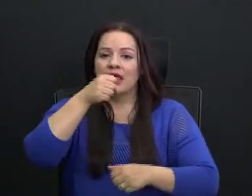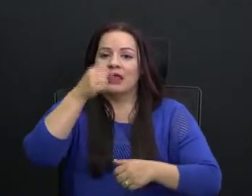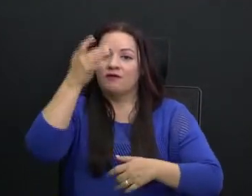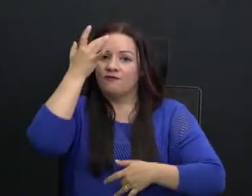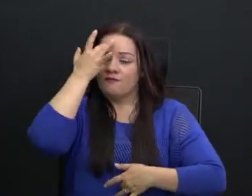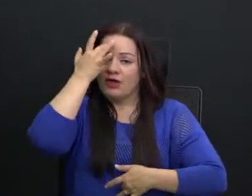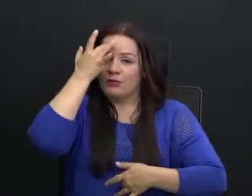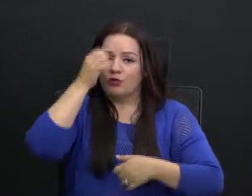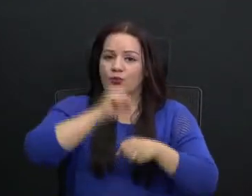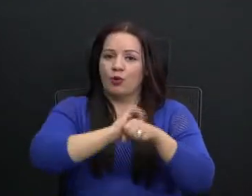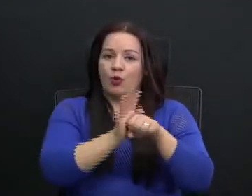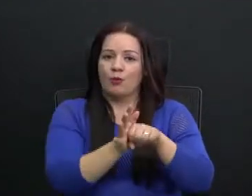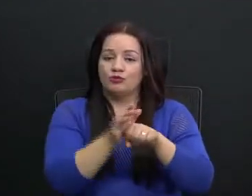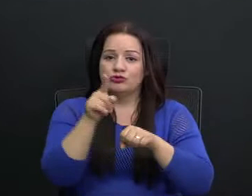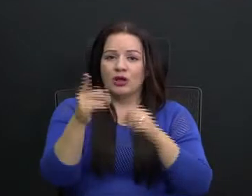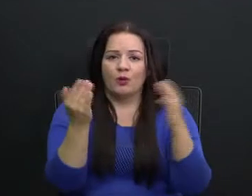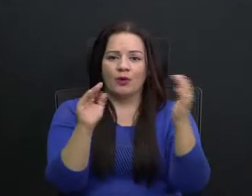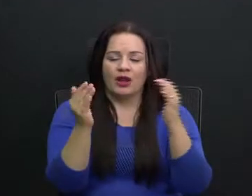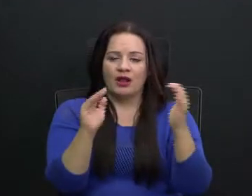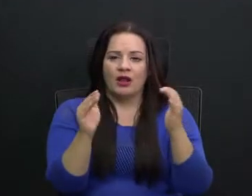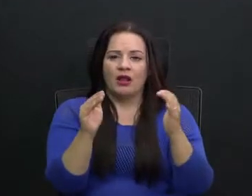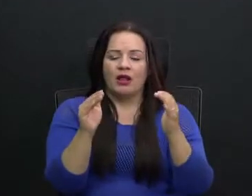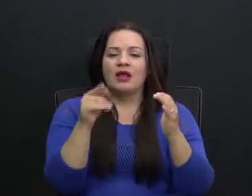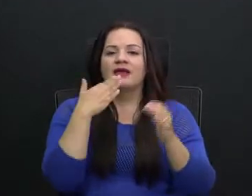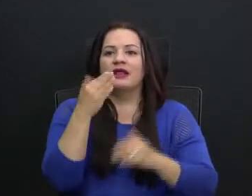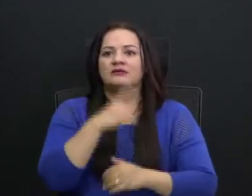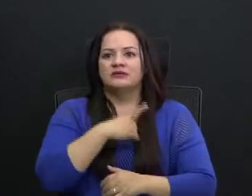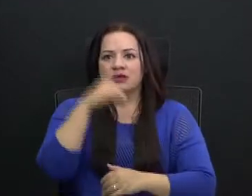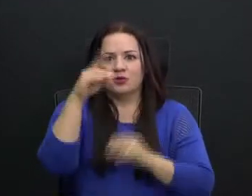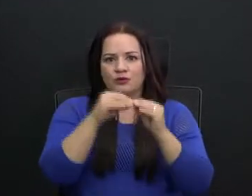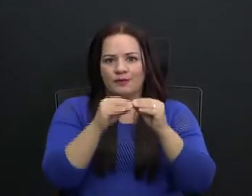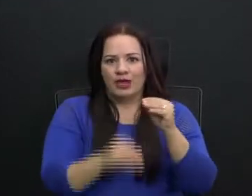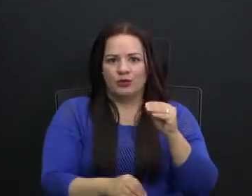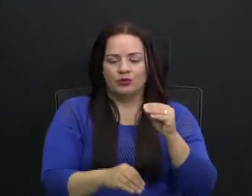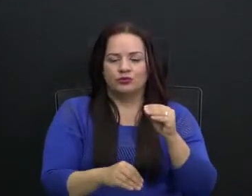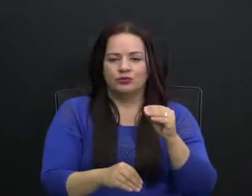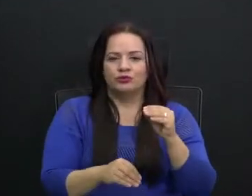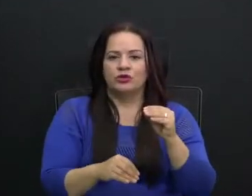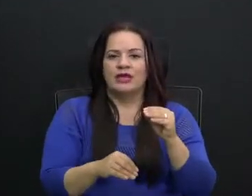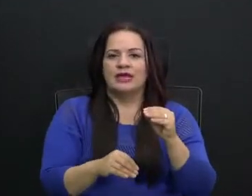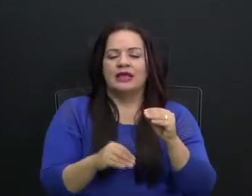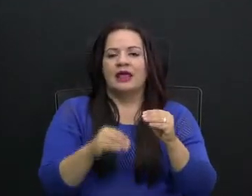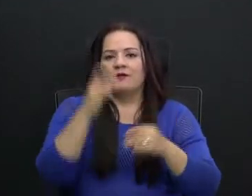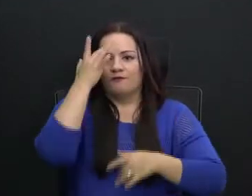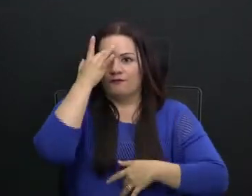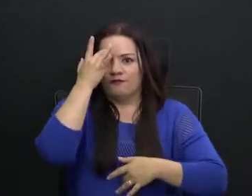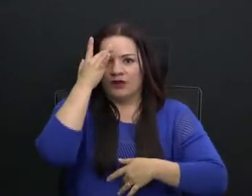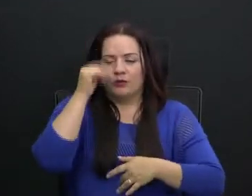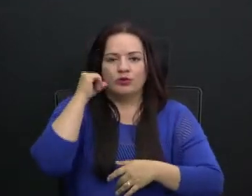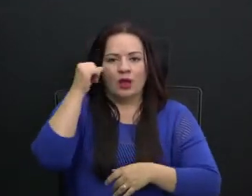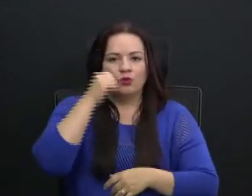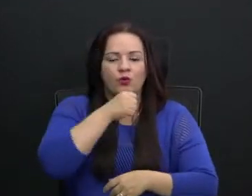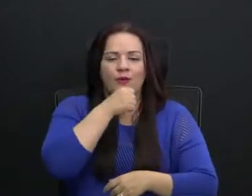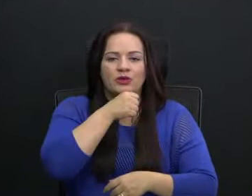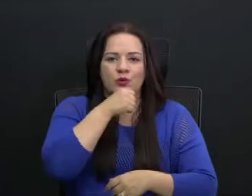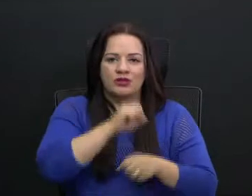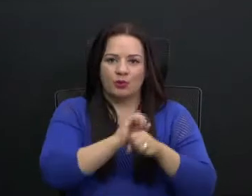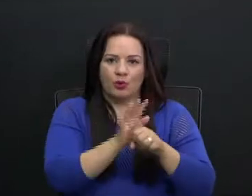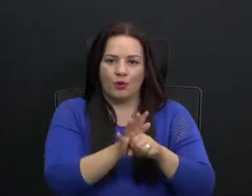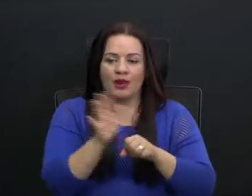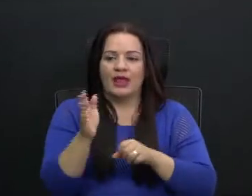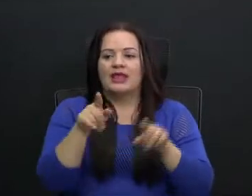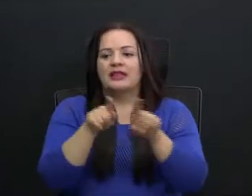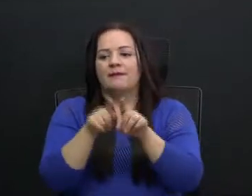estrategia para la atención de adultos mayores a través de llamadas telefónicas, a través de videollamadas. Creo que somos de los únicos países del mundo